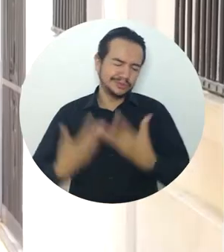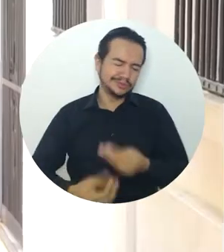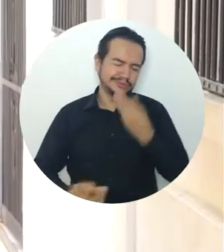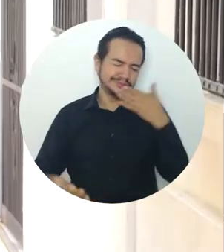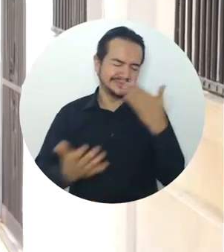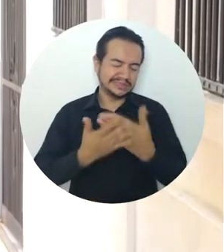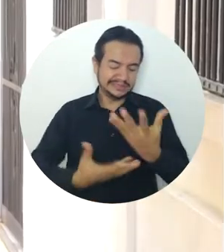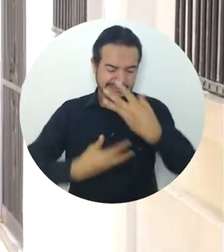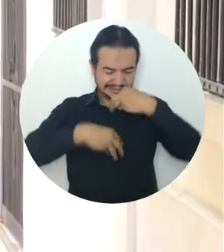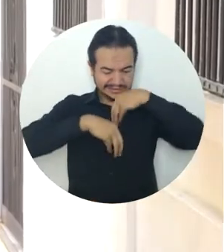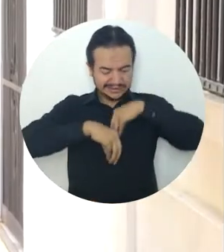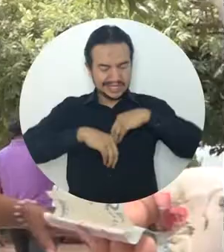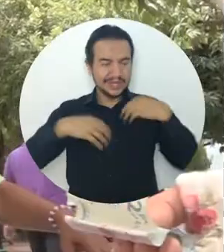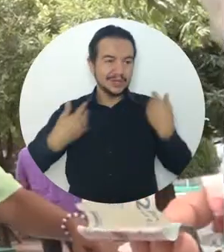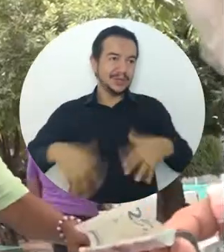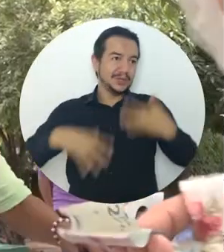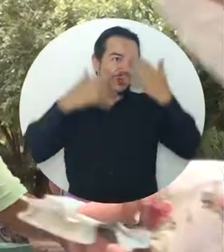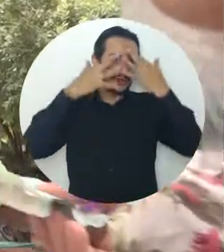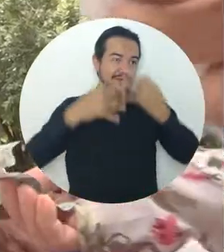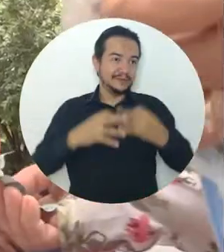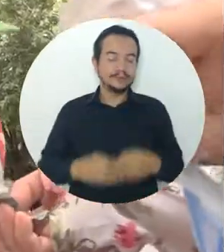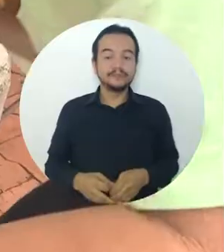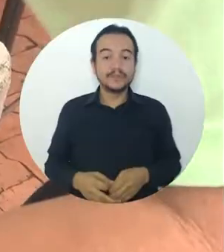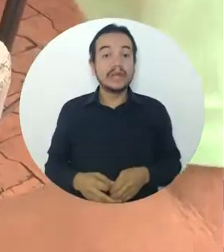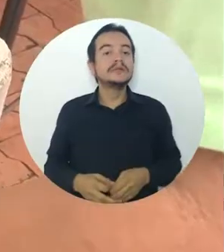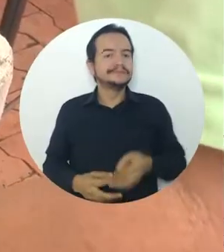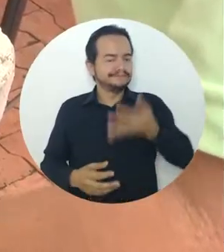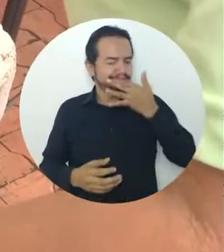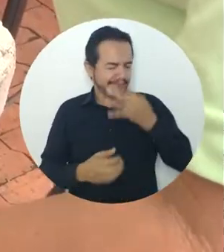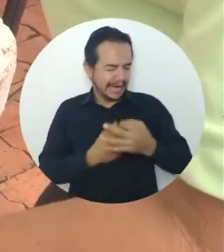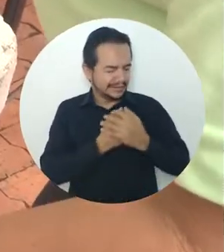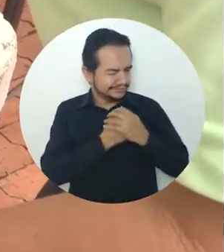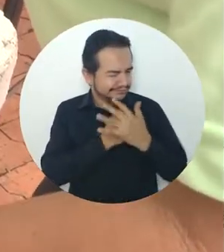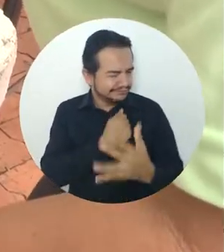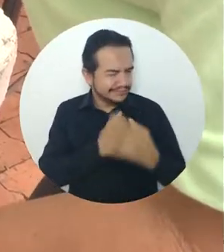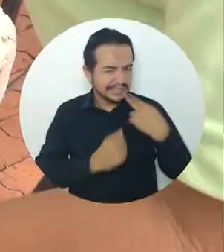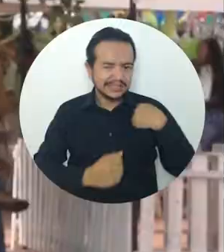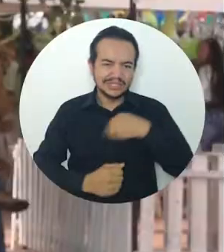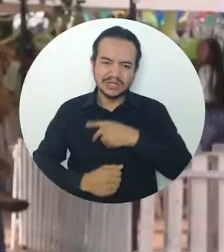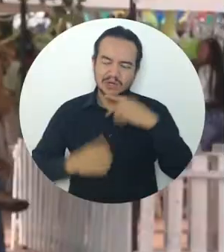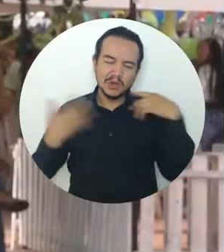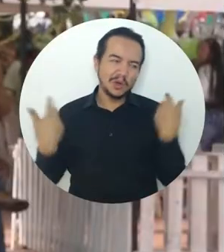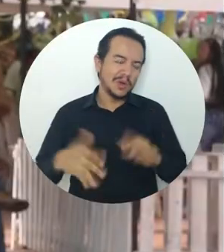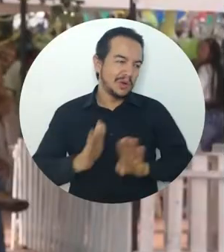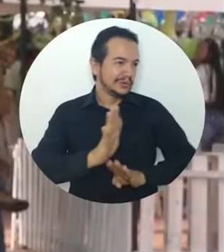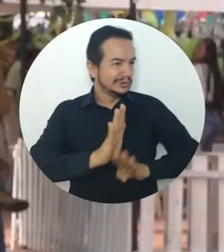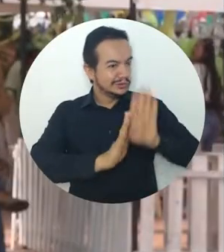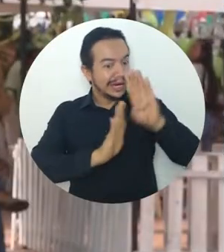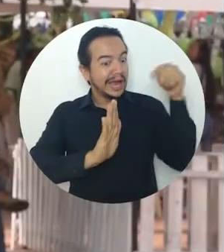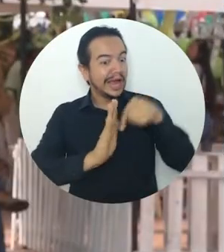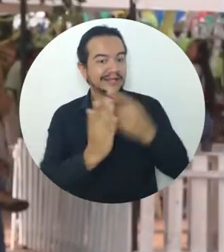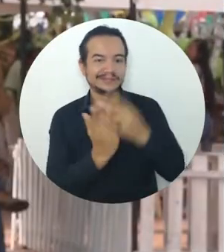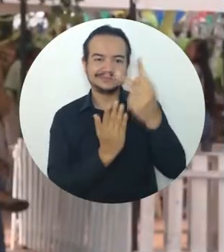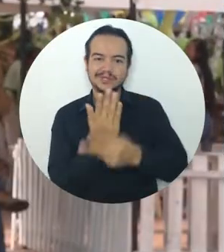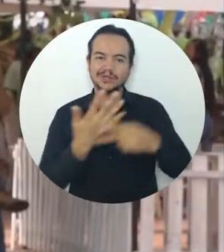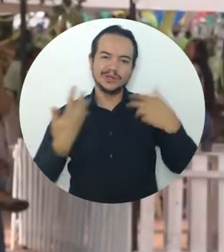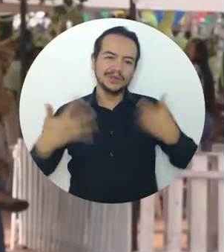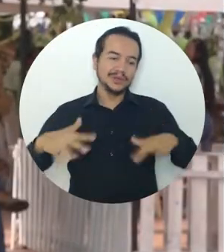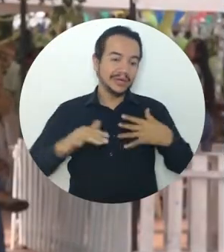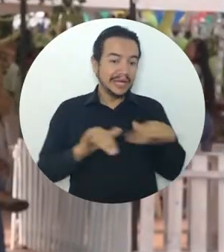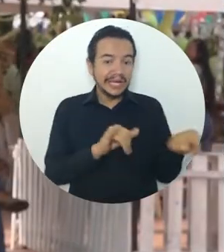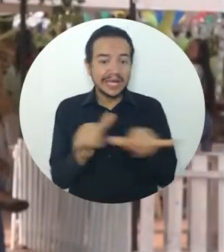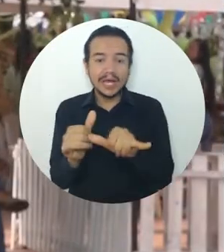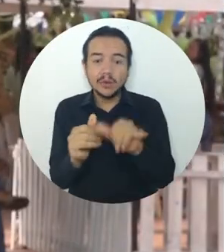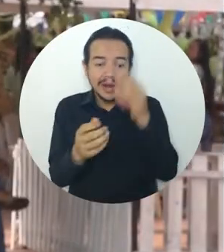beneficio muy lindo para nosotros y estamos muy agradecidos. Nosotros de verdad hemos tenido un éxito con este